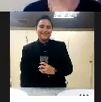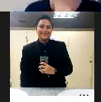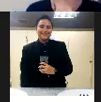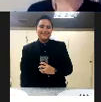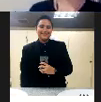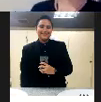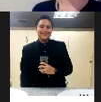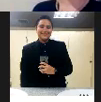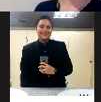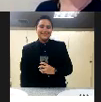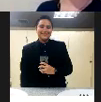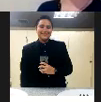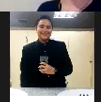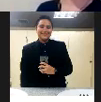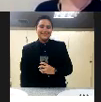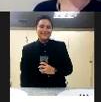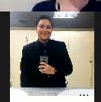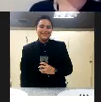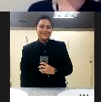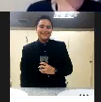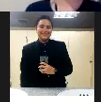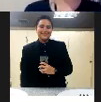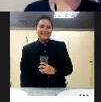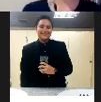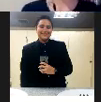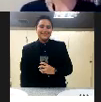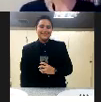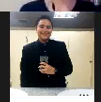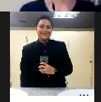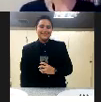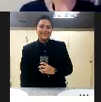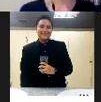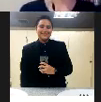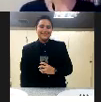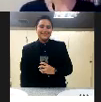sido explotadas? bueno yo creo que